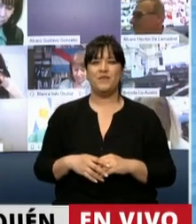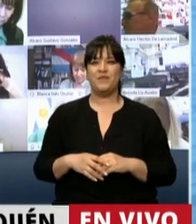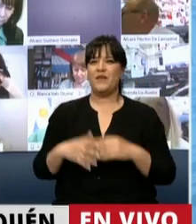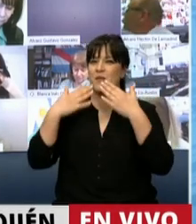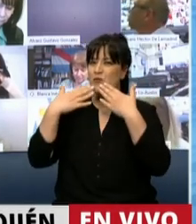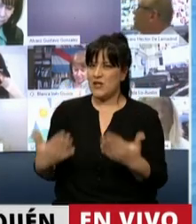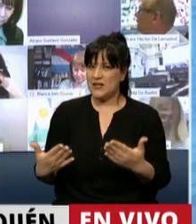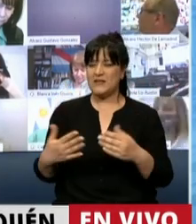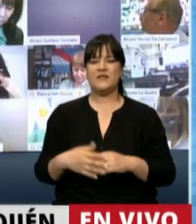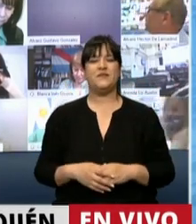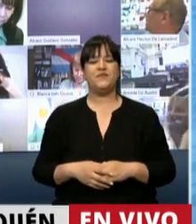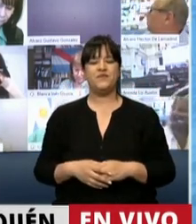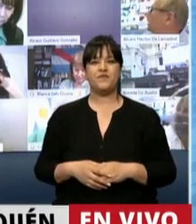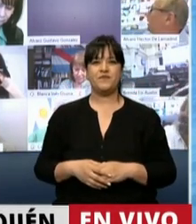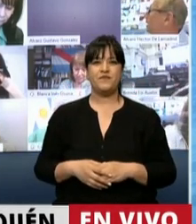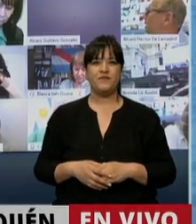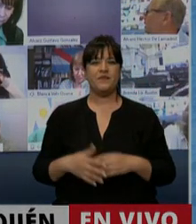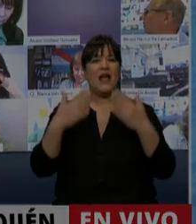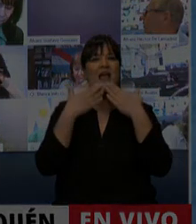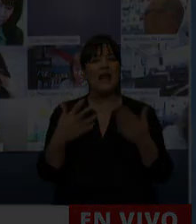Muchas gracias. Gracias, diputada.